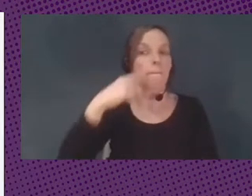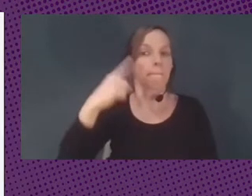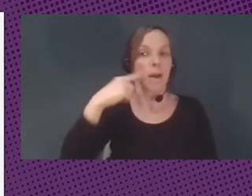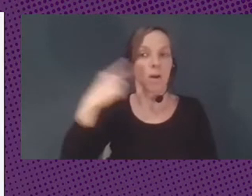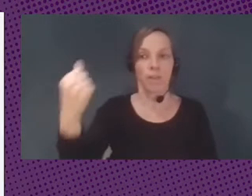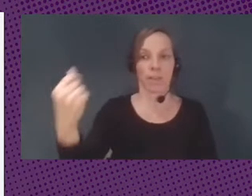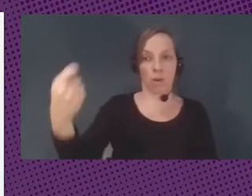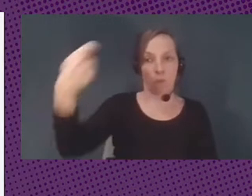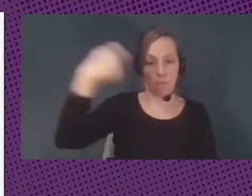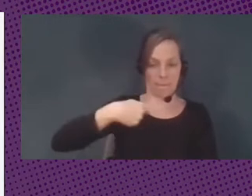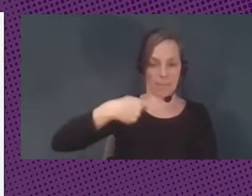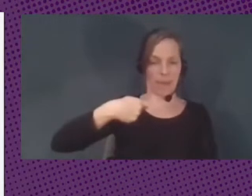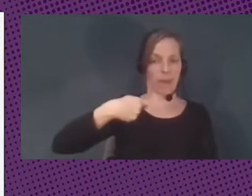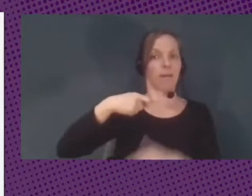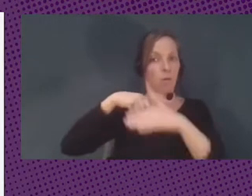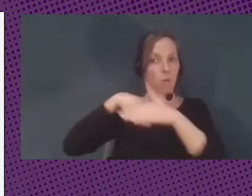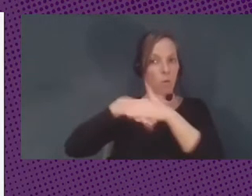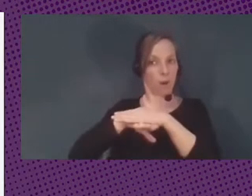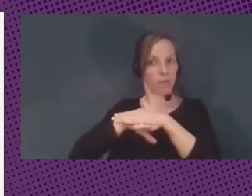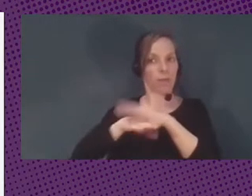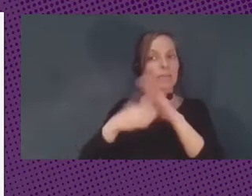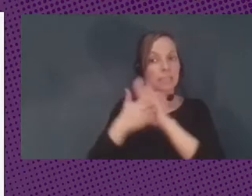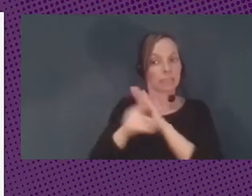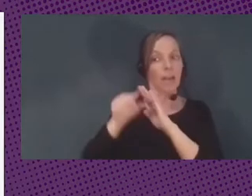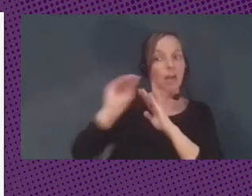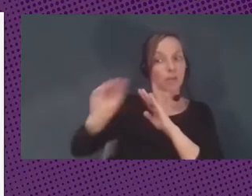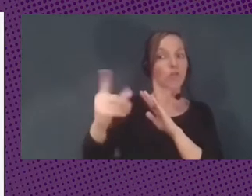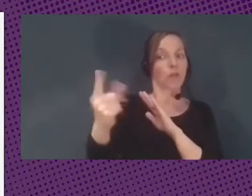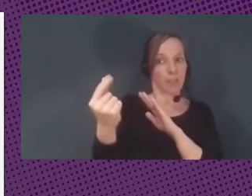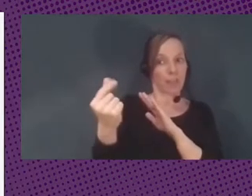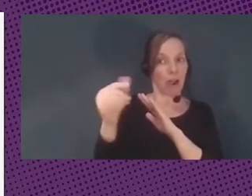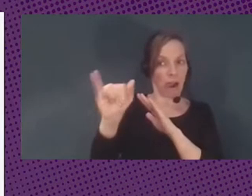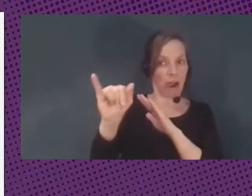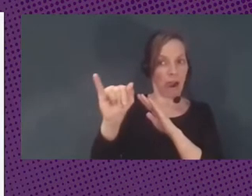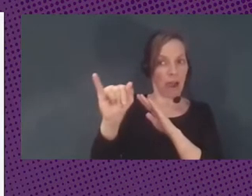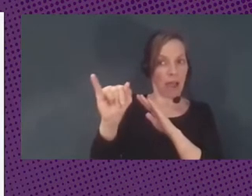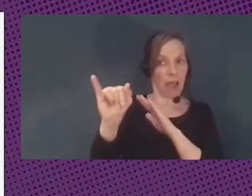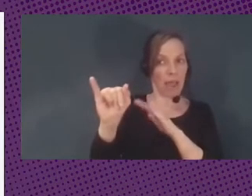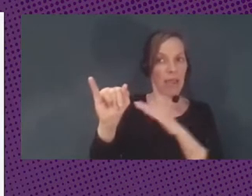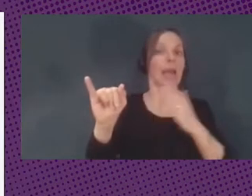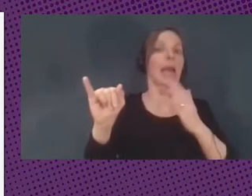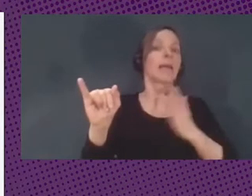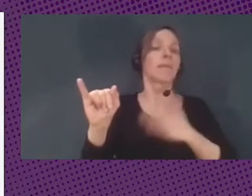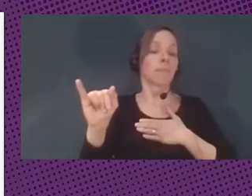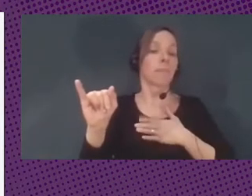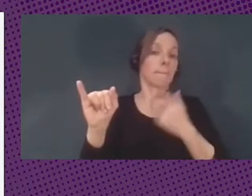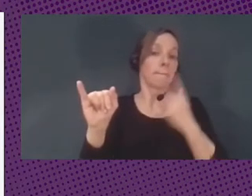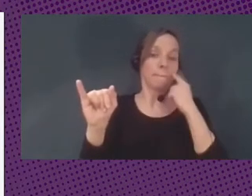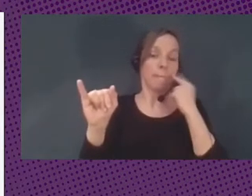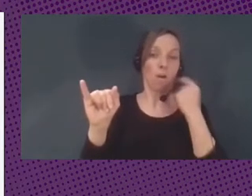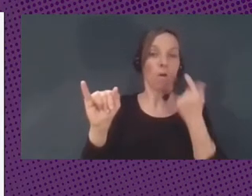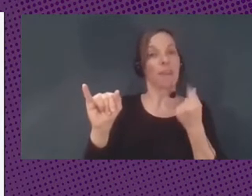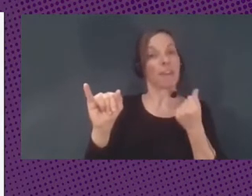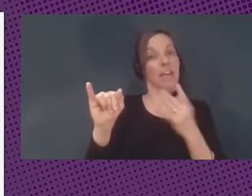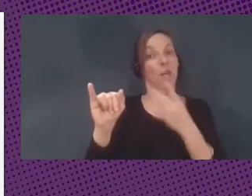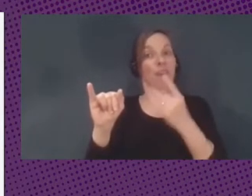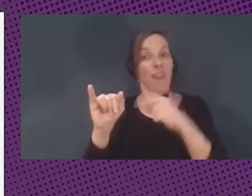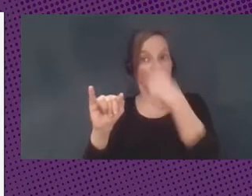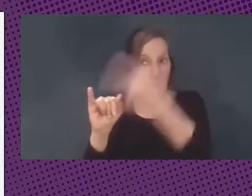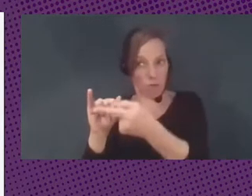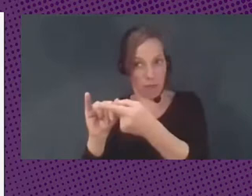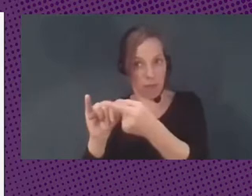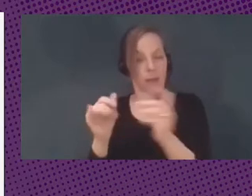es a la vez un activo del ciudadano y es un pasivo del banco. Desde la perspectiva del banco,